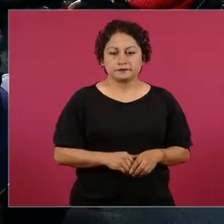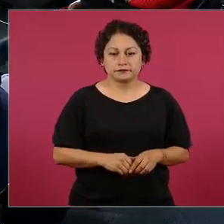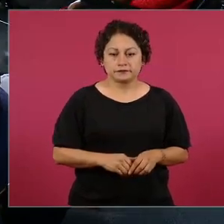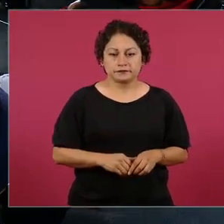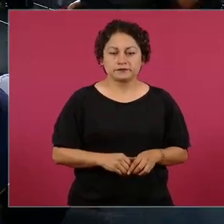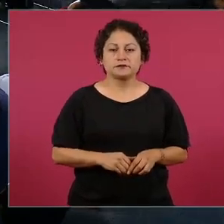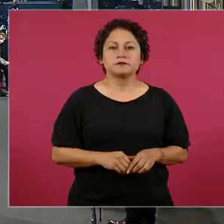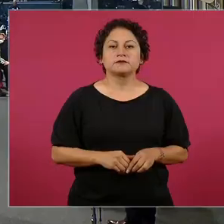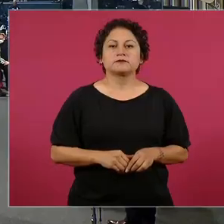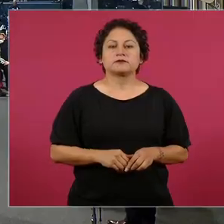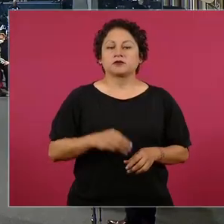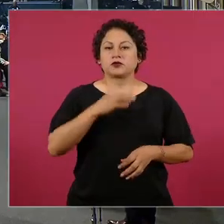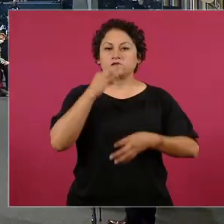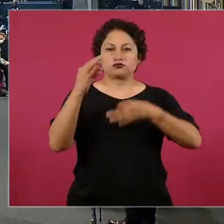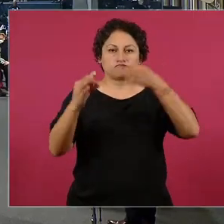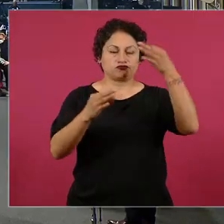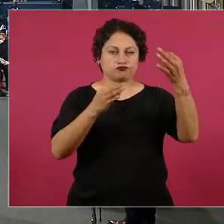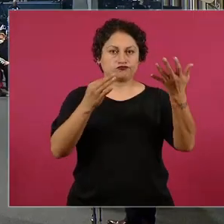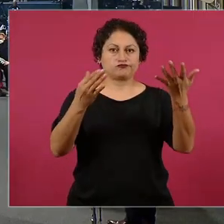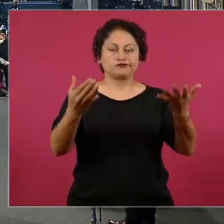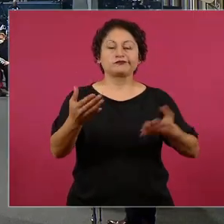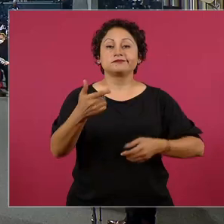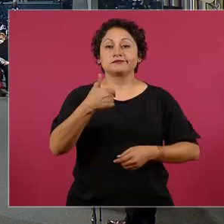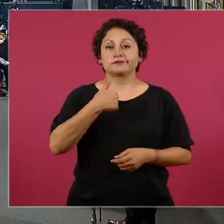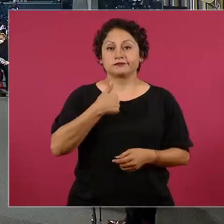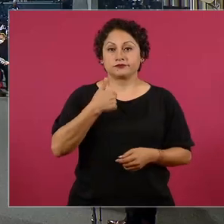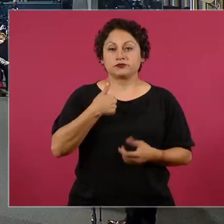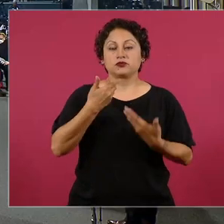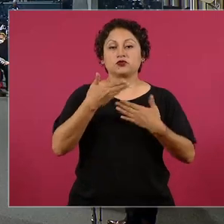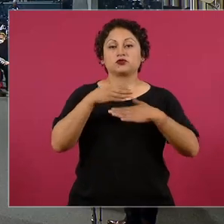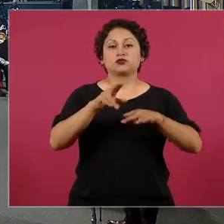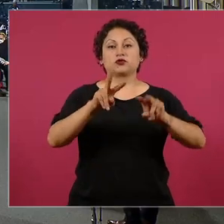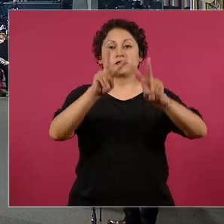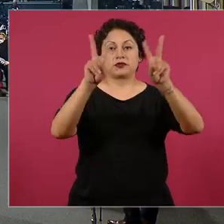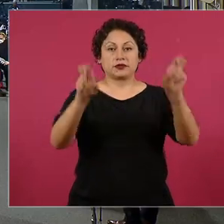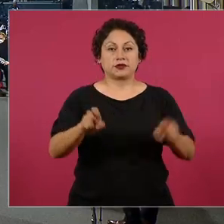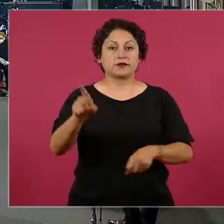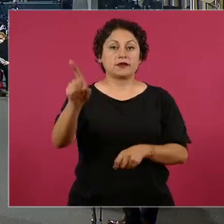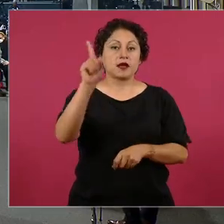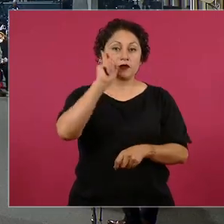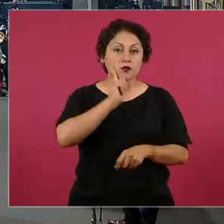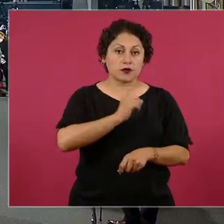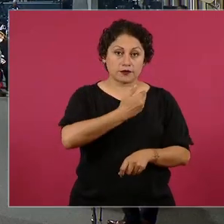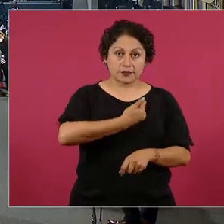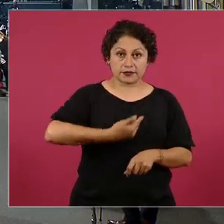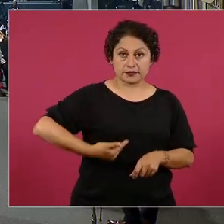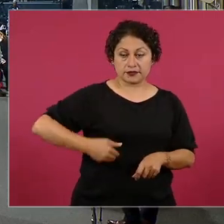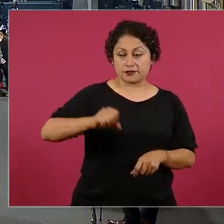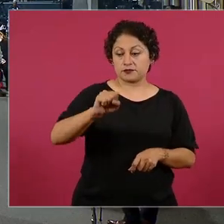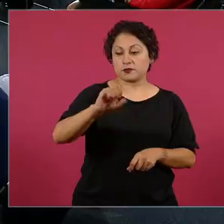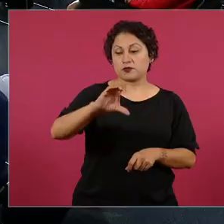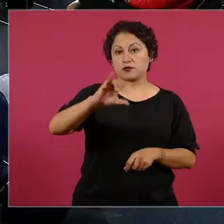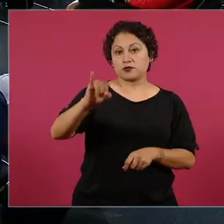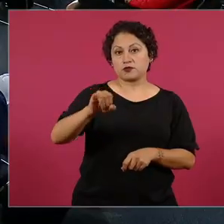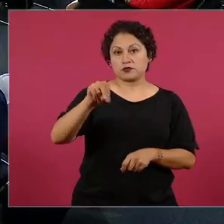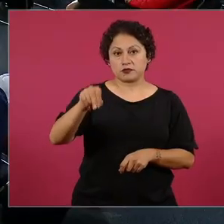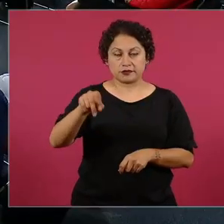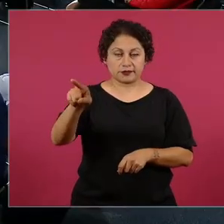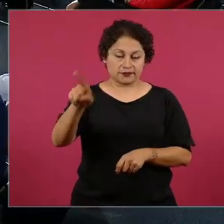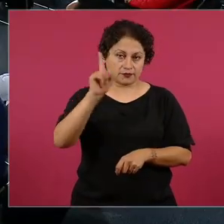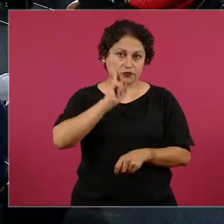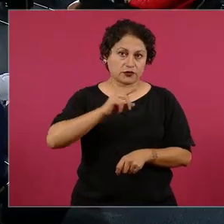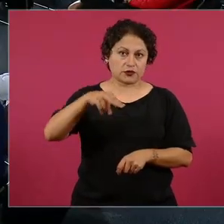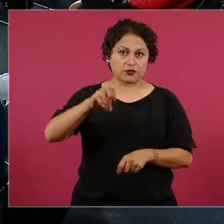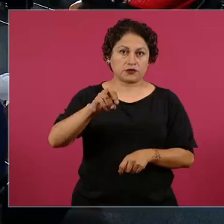Yo en relación precisamente con la ministra de la Suprema Corte, Norma Piña, le quisiera preguntar acerca de que